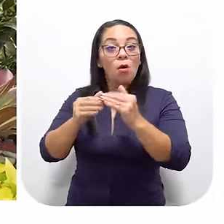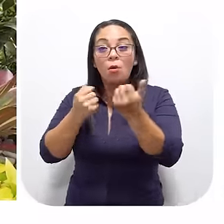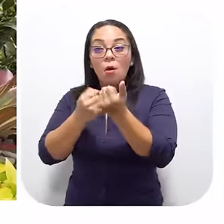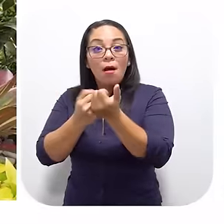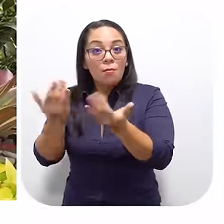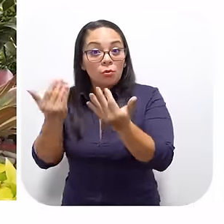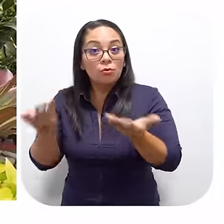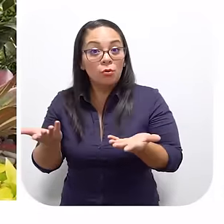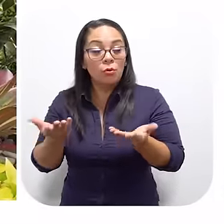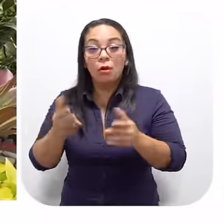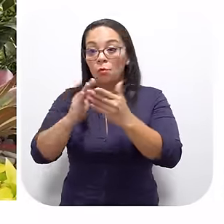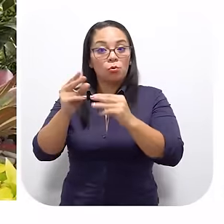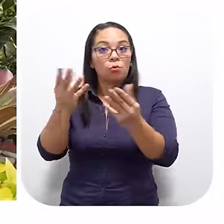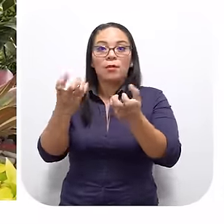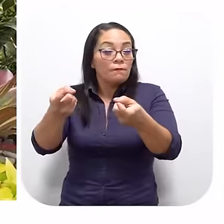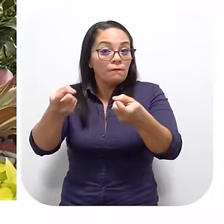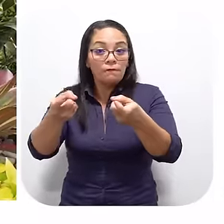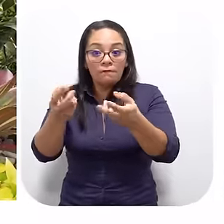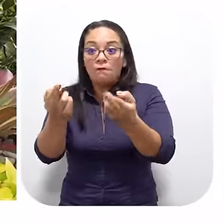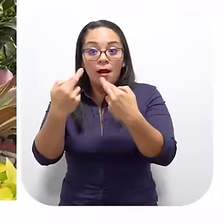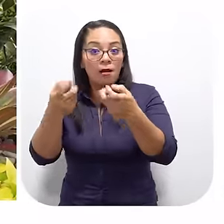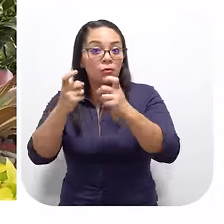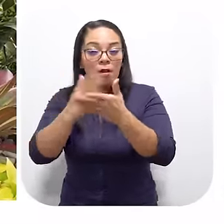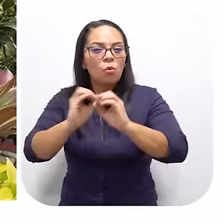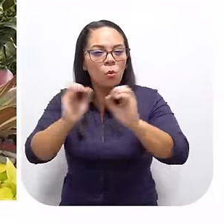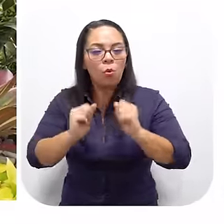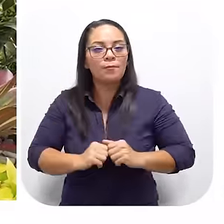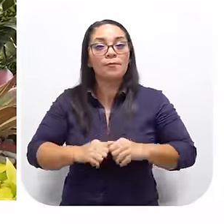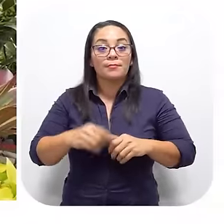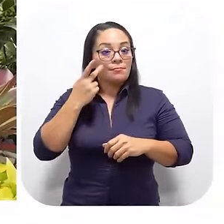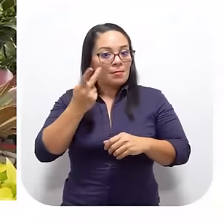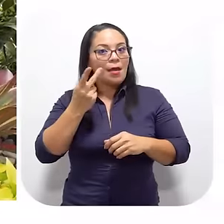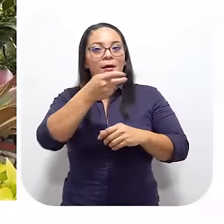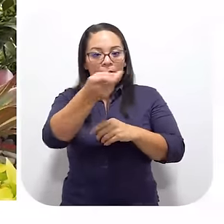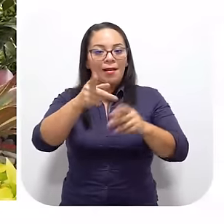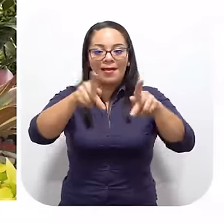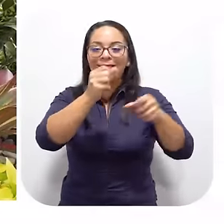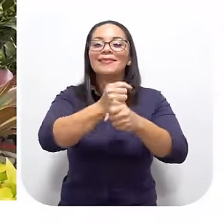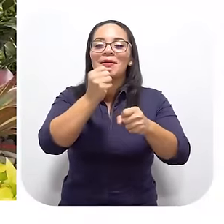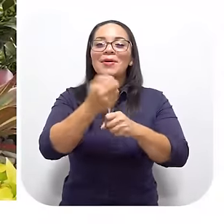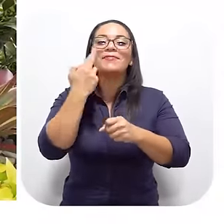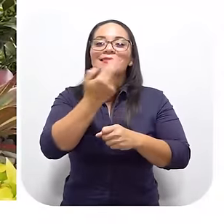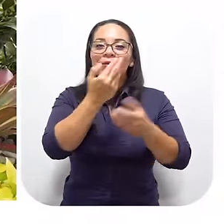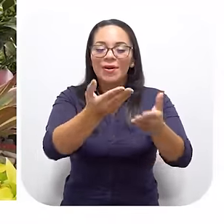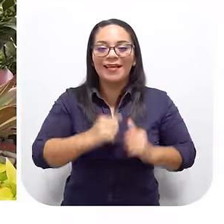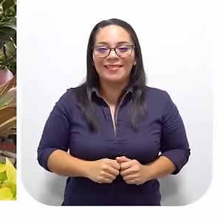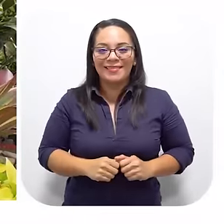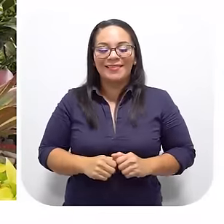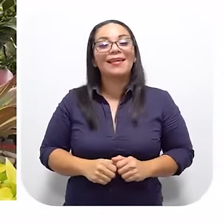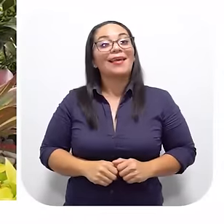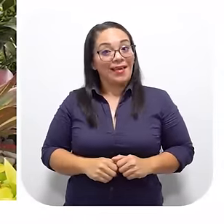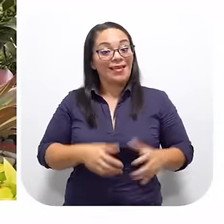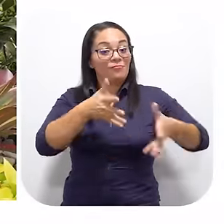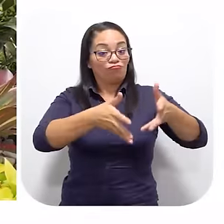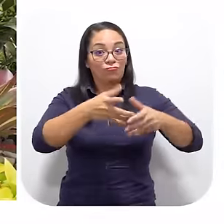pidiendo Apoyo Porque no piden Nada regalado Esta gente Trabaja Ahora Ahí en ese restaurante En